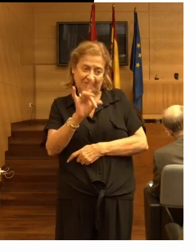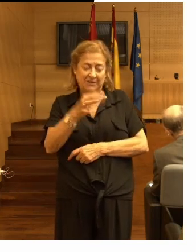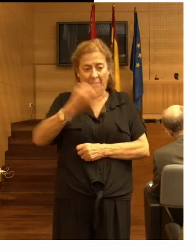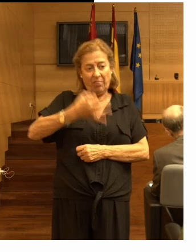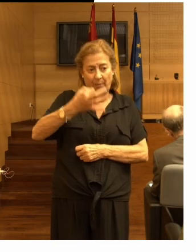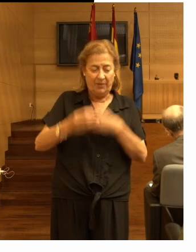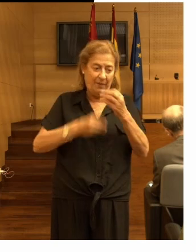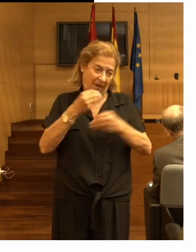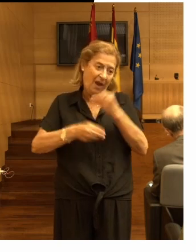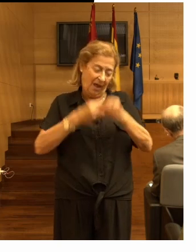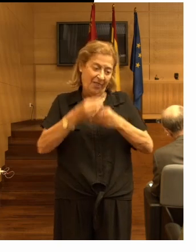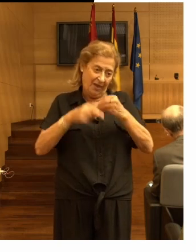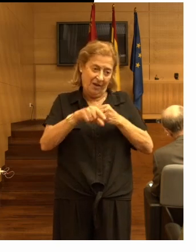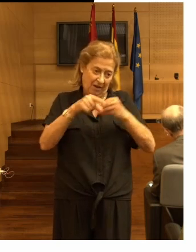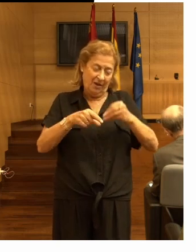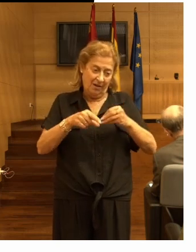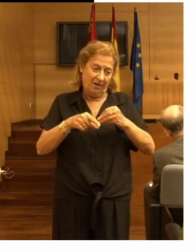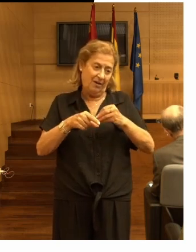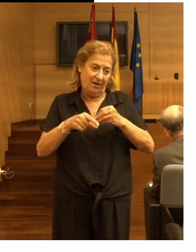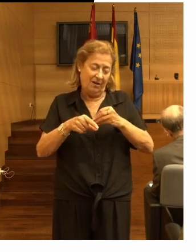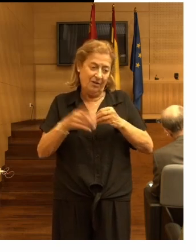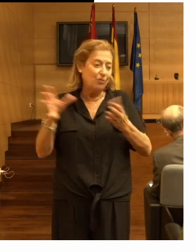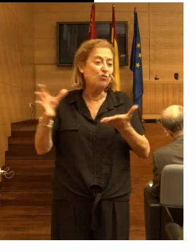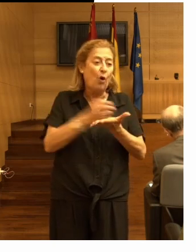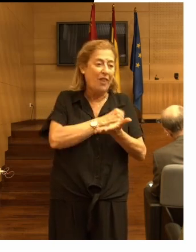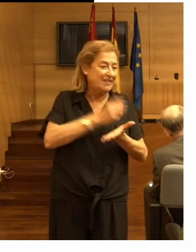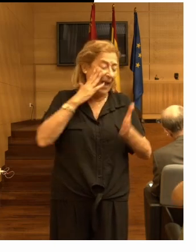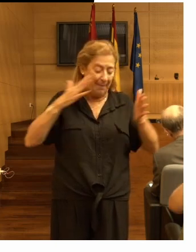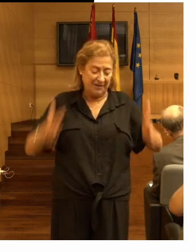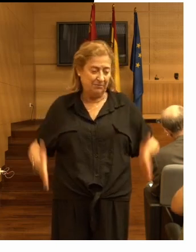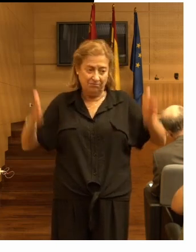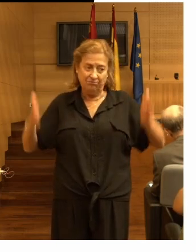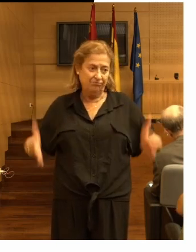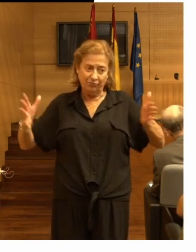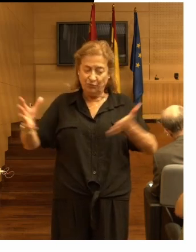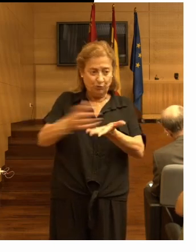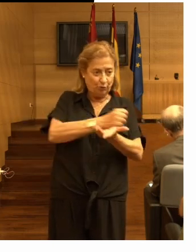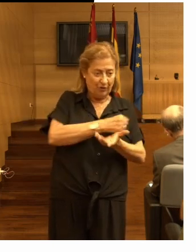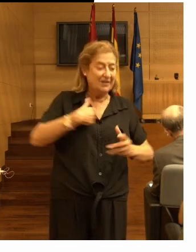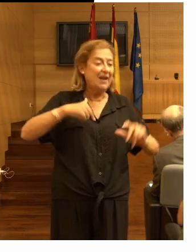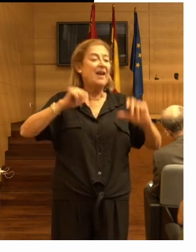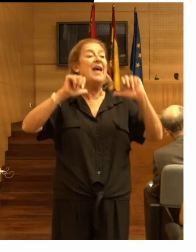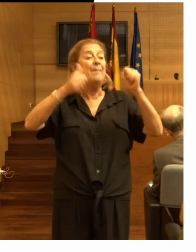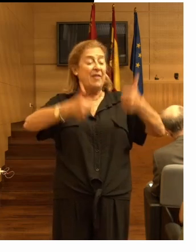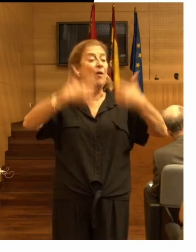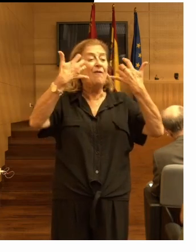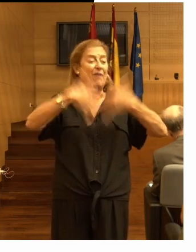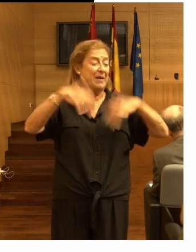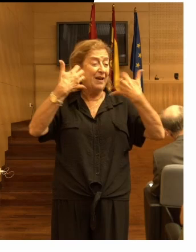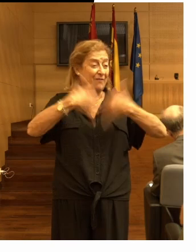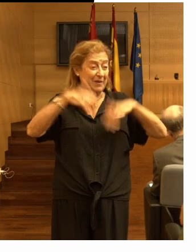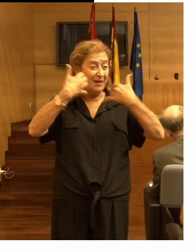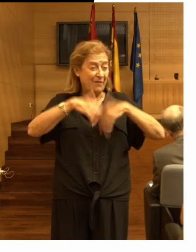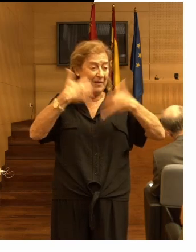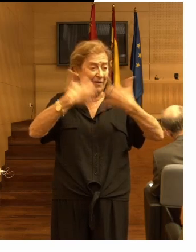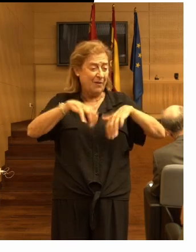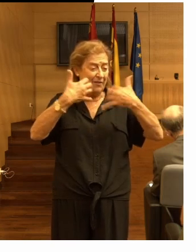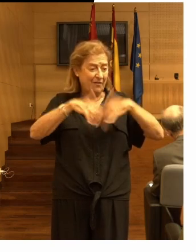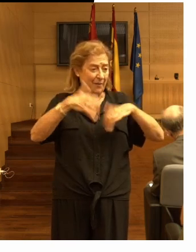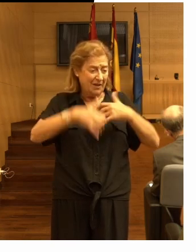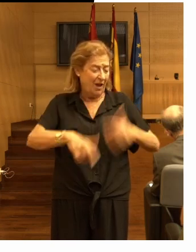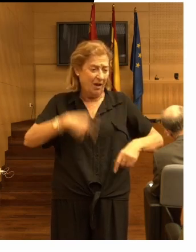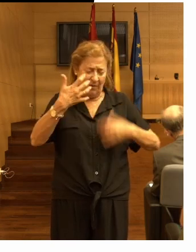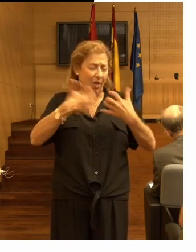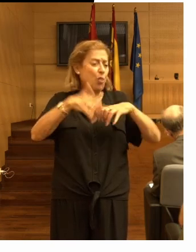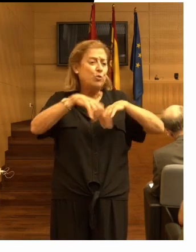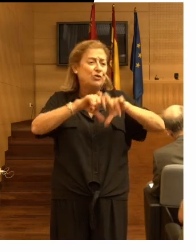esto en en todas las camas y la empezaron a fabricarse también a nivel industrial para los